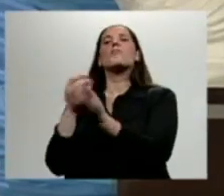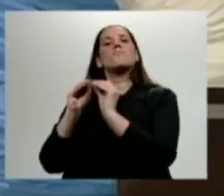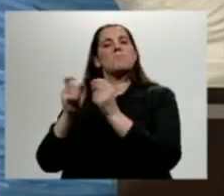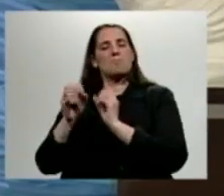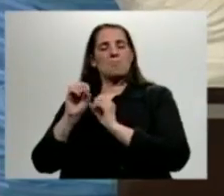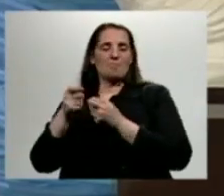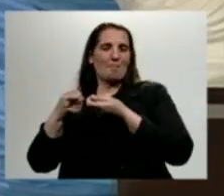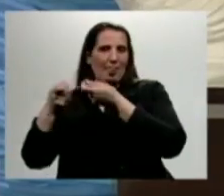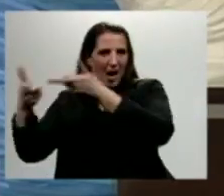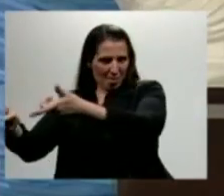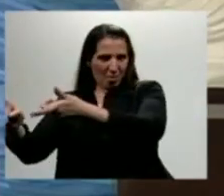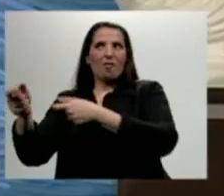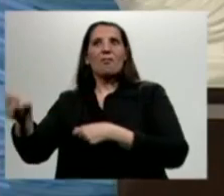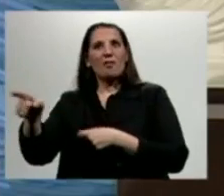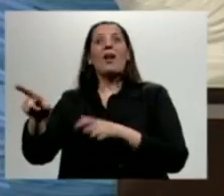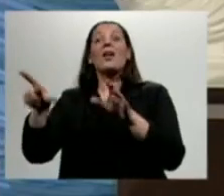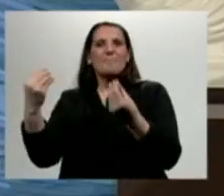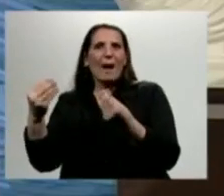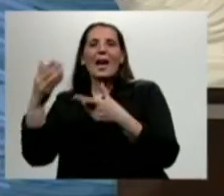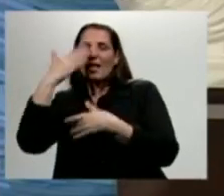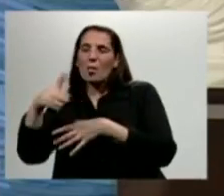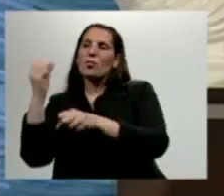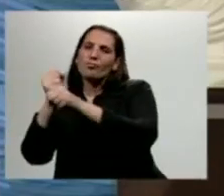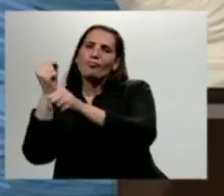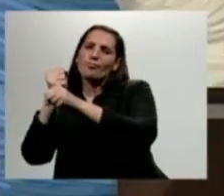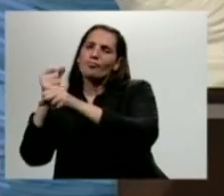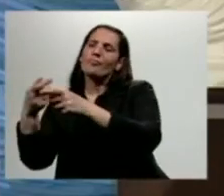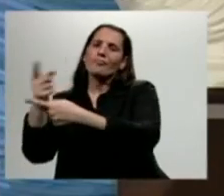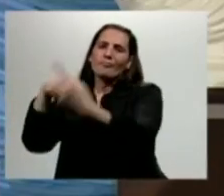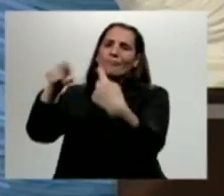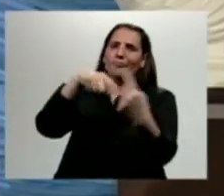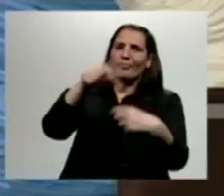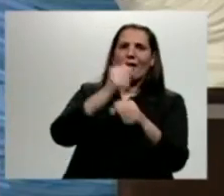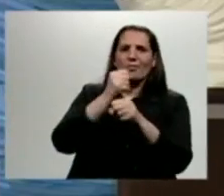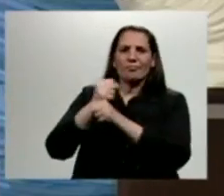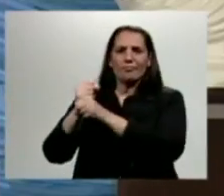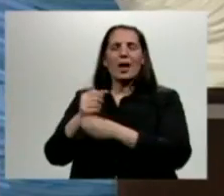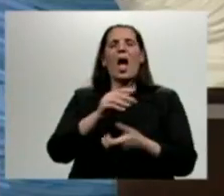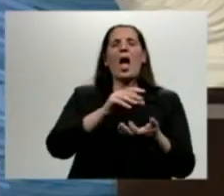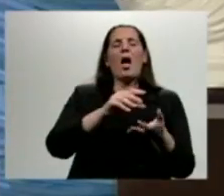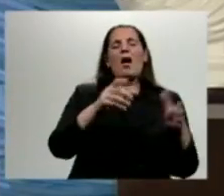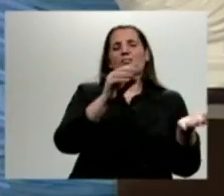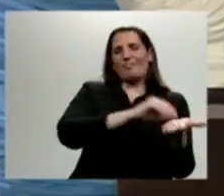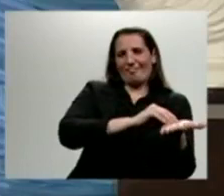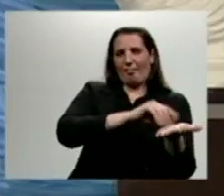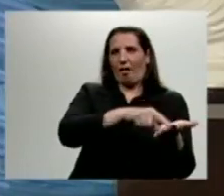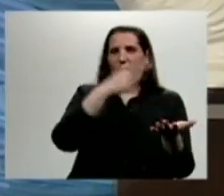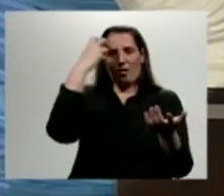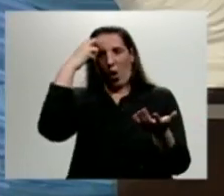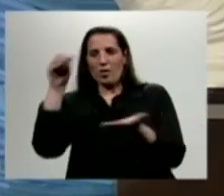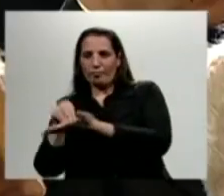constituirá el tratamiento que tuvo en la Cámara de Diputados. Y el 7 de junio,